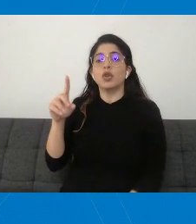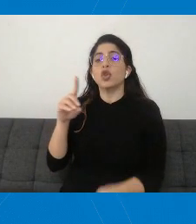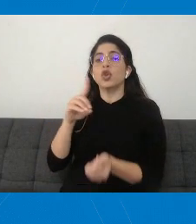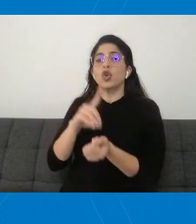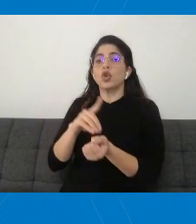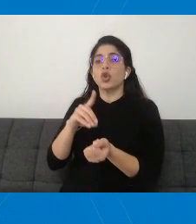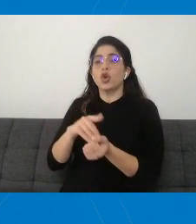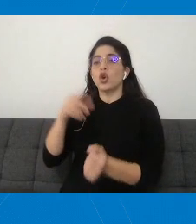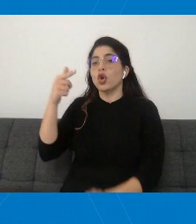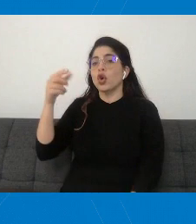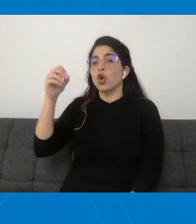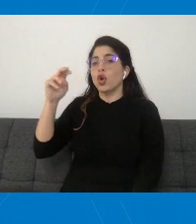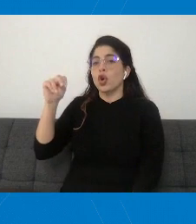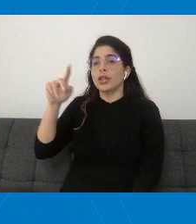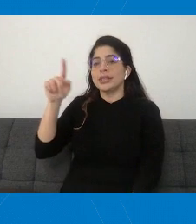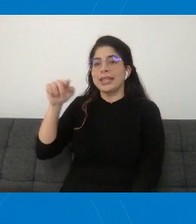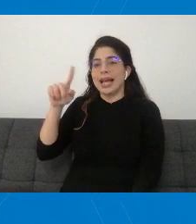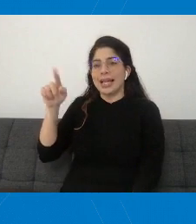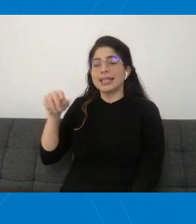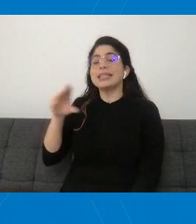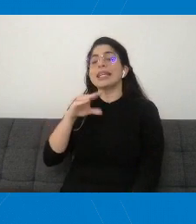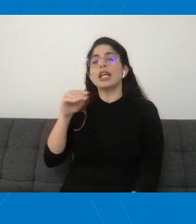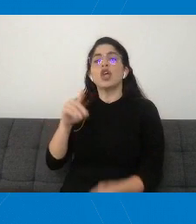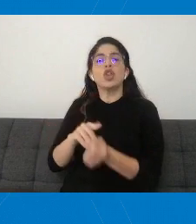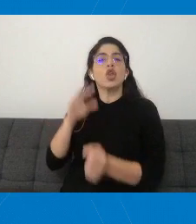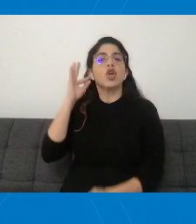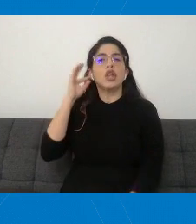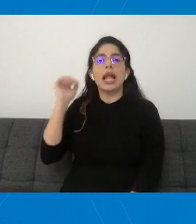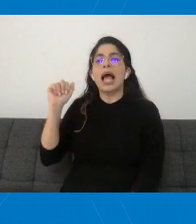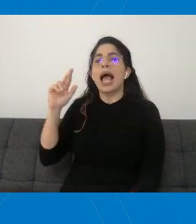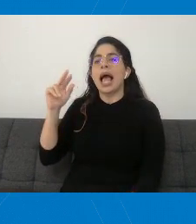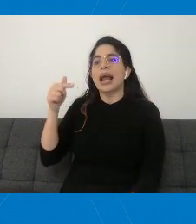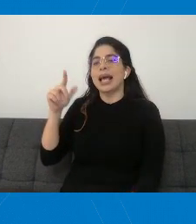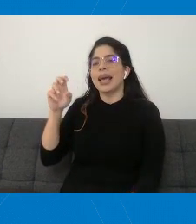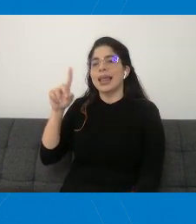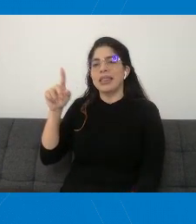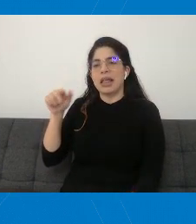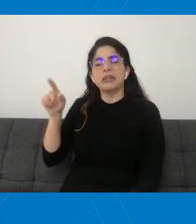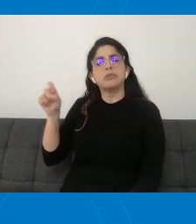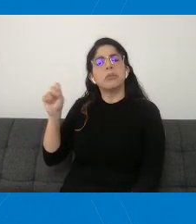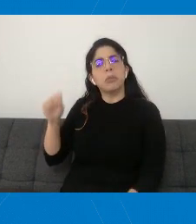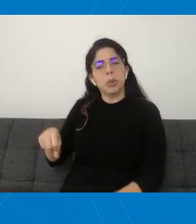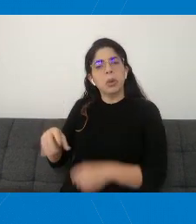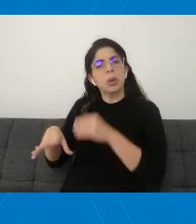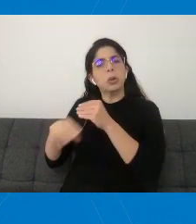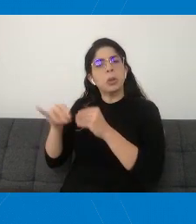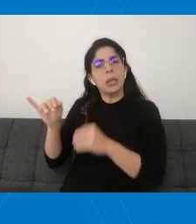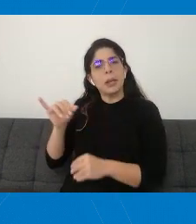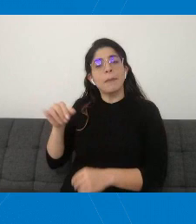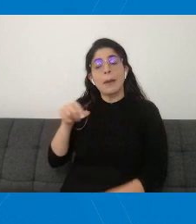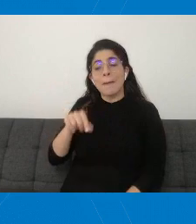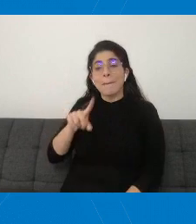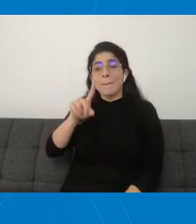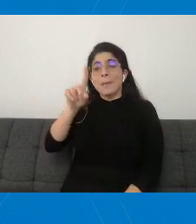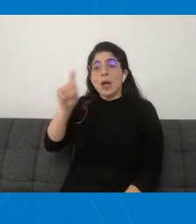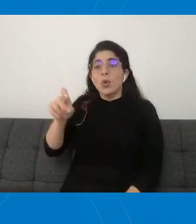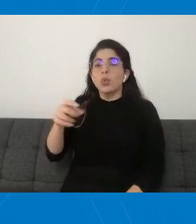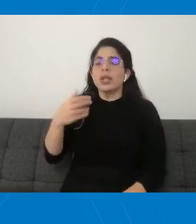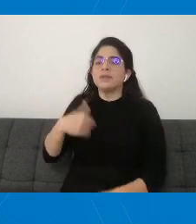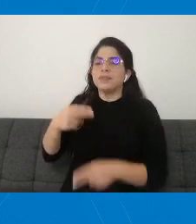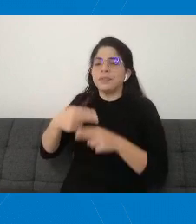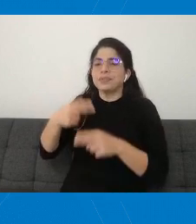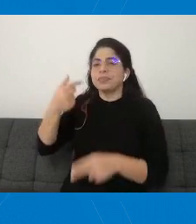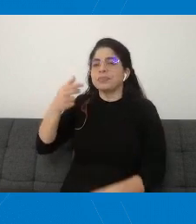González y la doctora Arguedas, podría también darnos su apreciación. La realiza don Guillermo